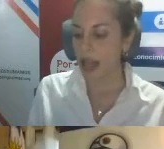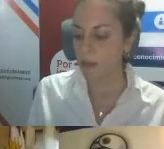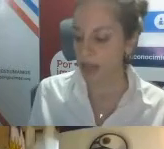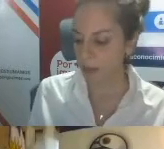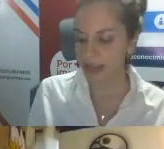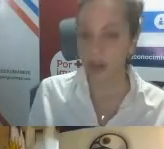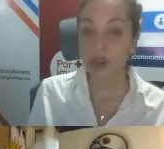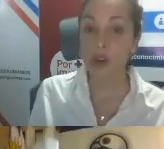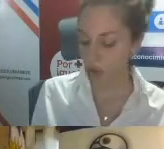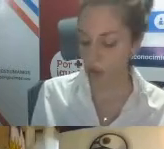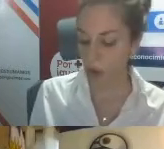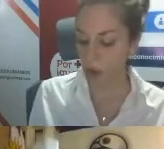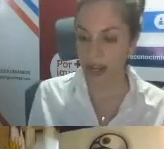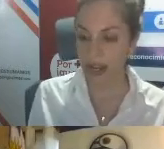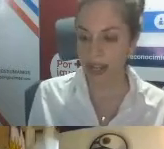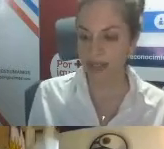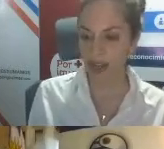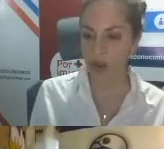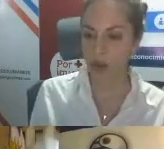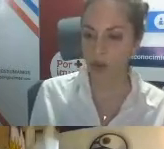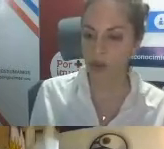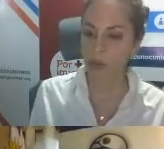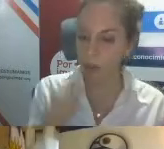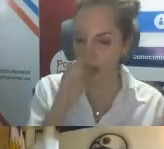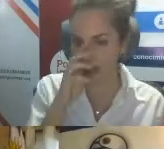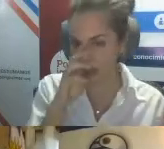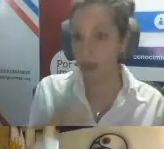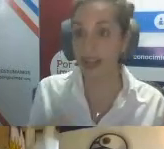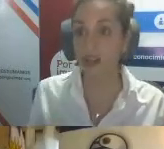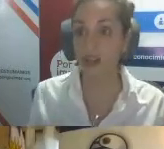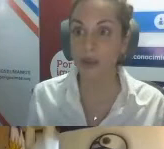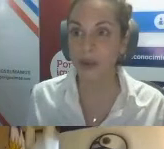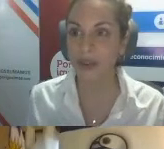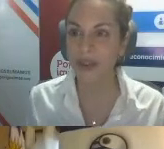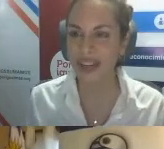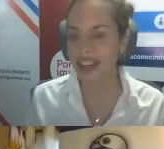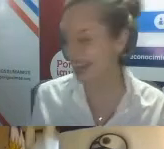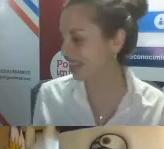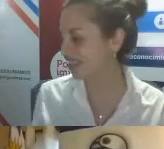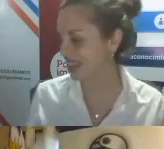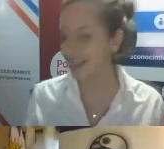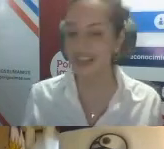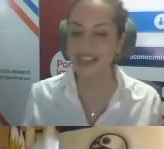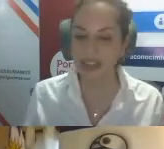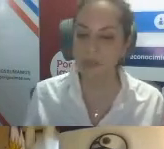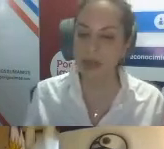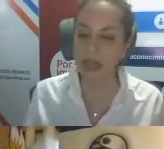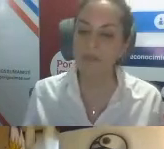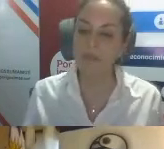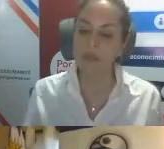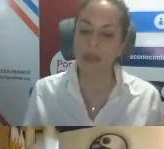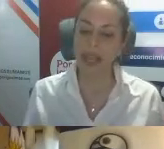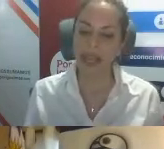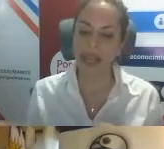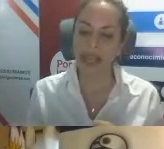gracias. Bien, desarrollo inclusivo. Contarles que el desarrollo inclusivo está muy relacionado con la RDC, porque,